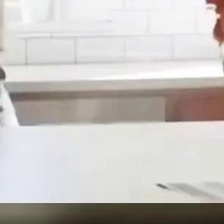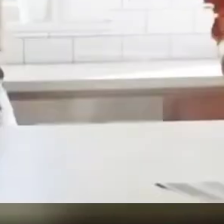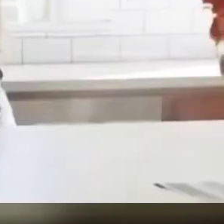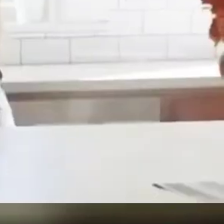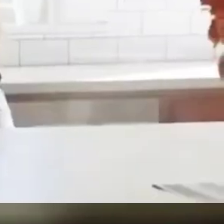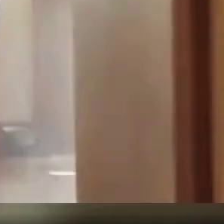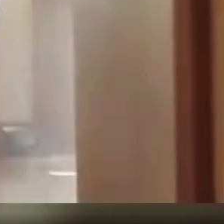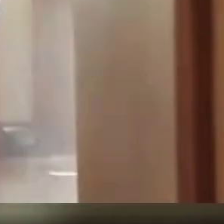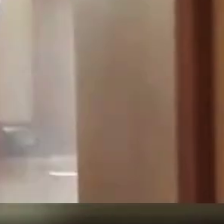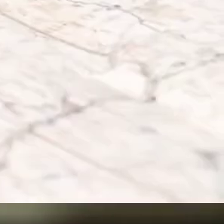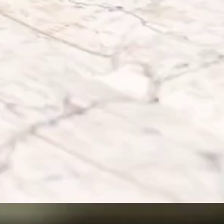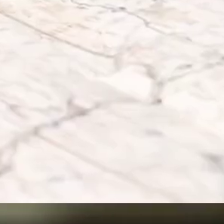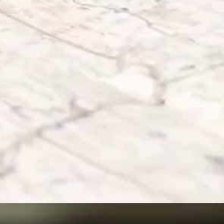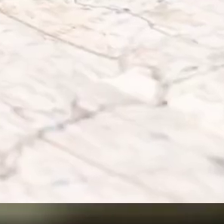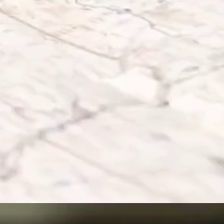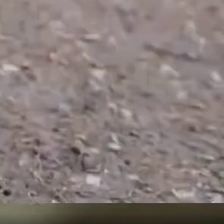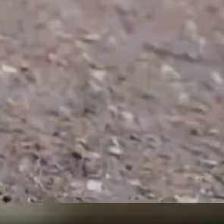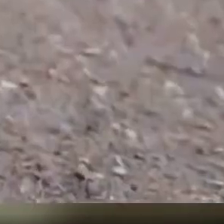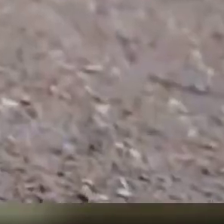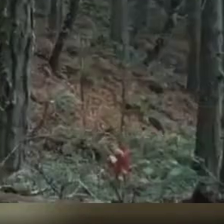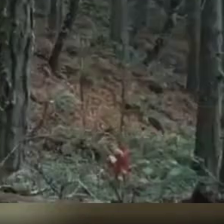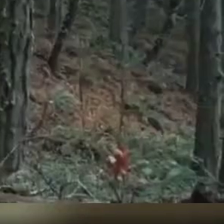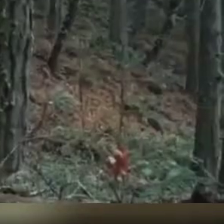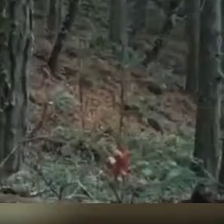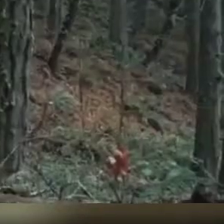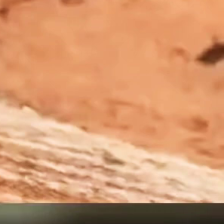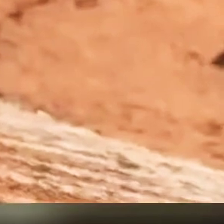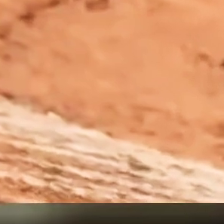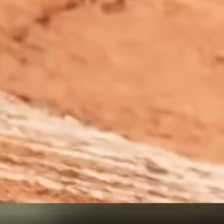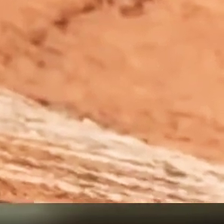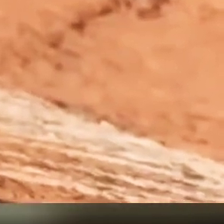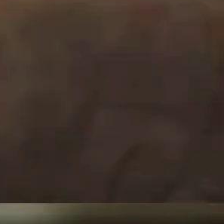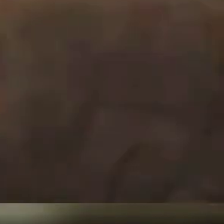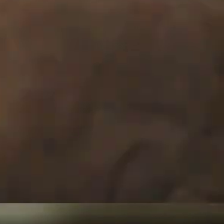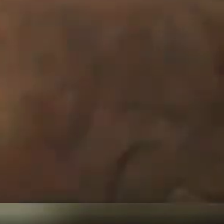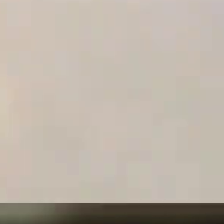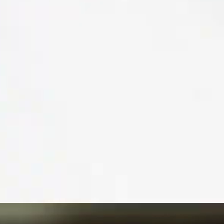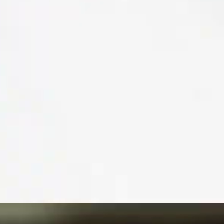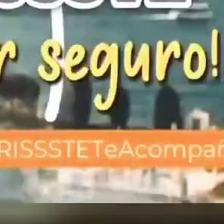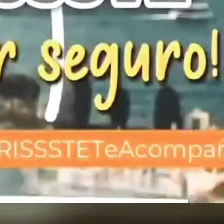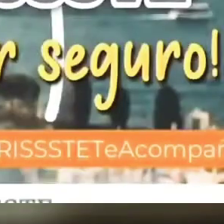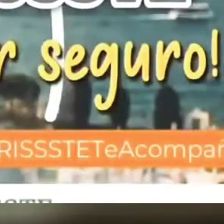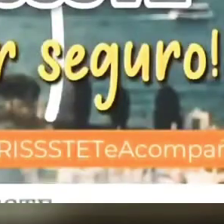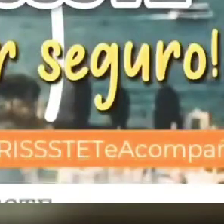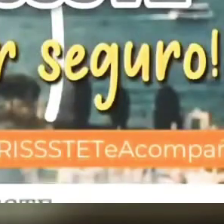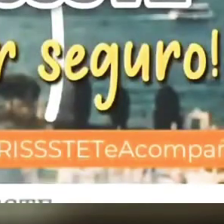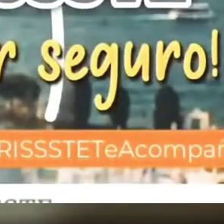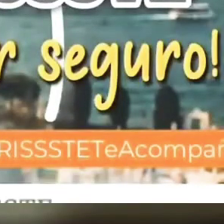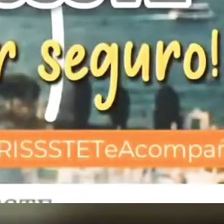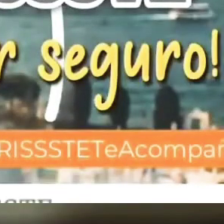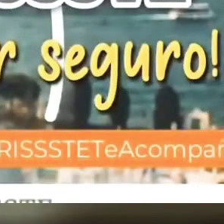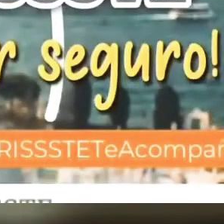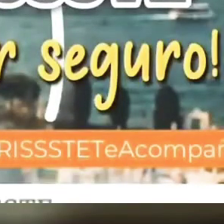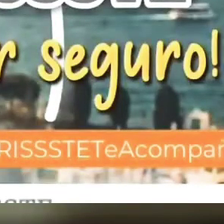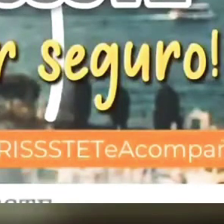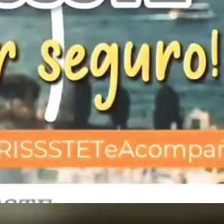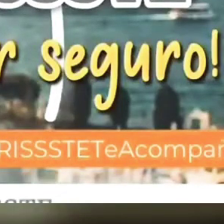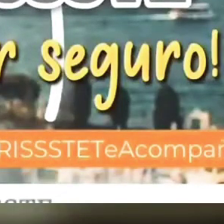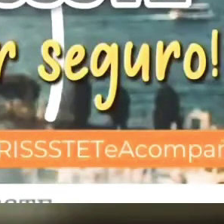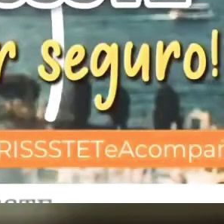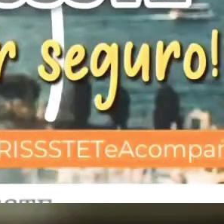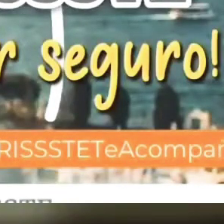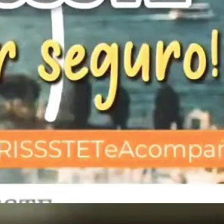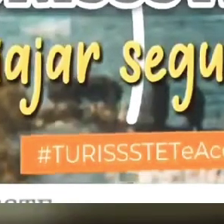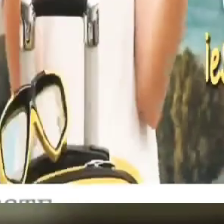Cuidémonos hoy y viajemos juntos mañana. Viajar con turiste es